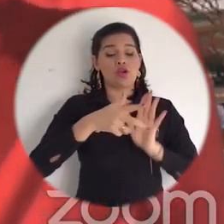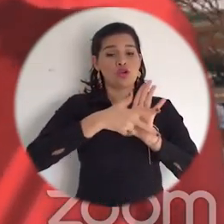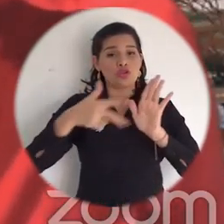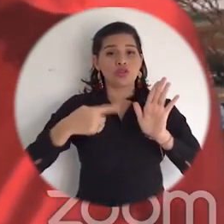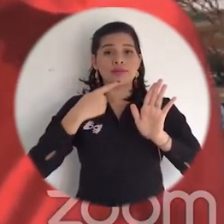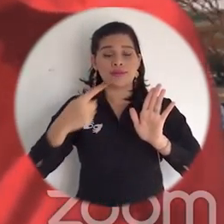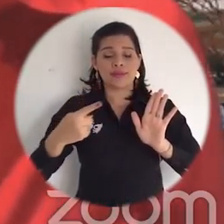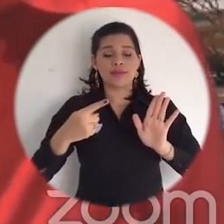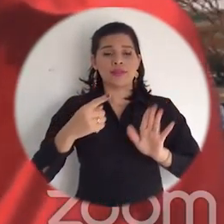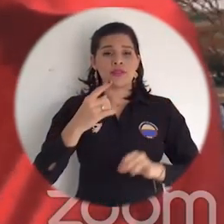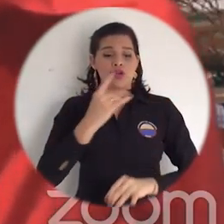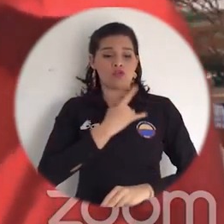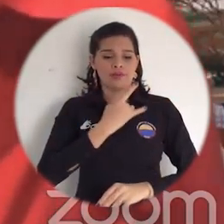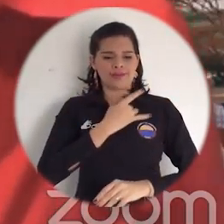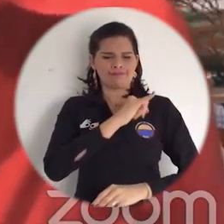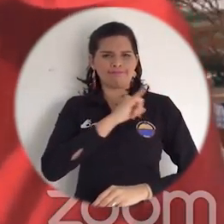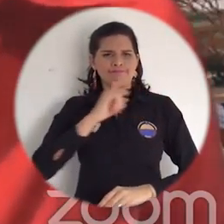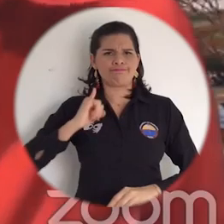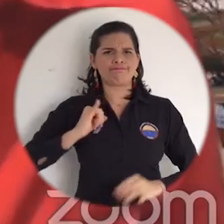un principio constitucional,